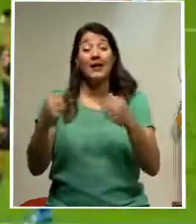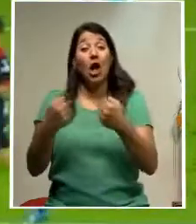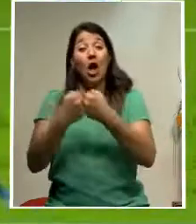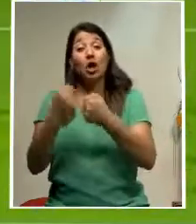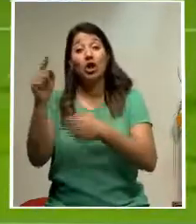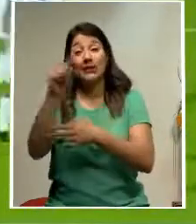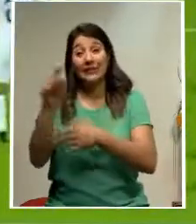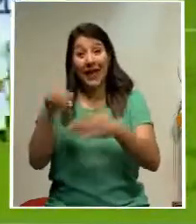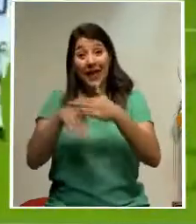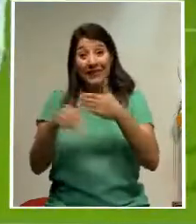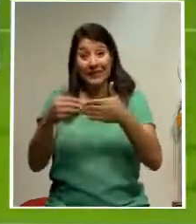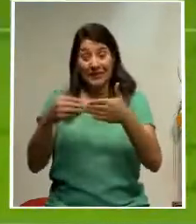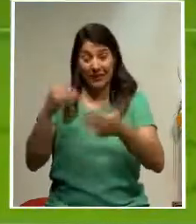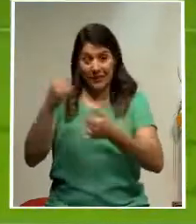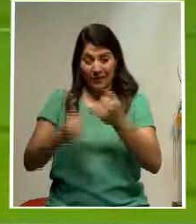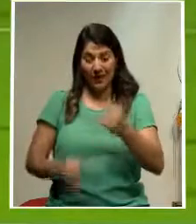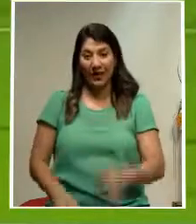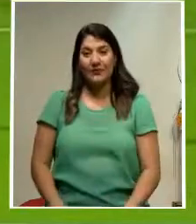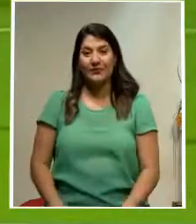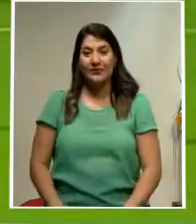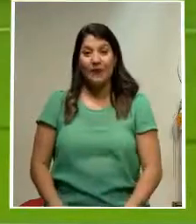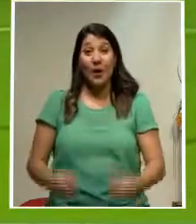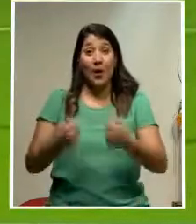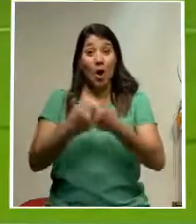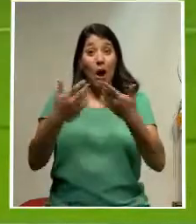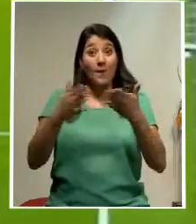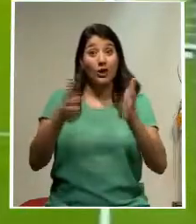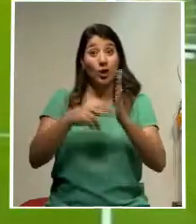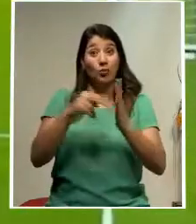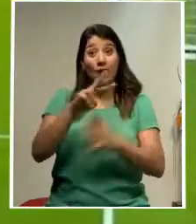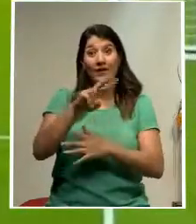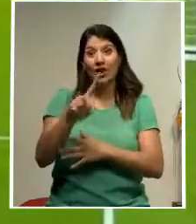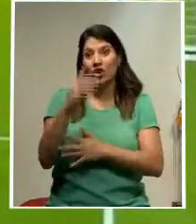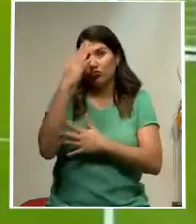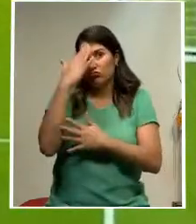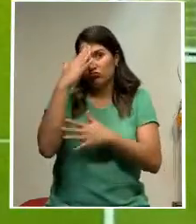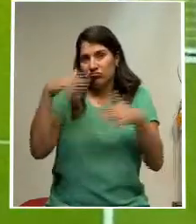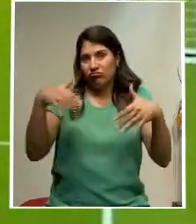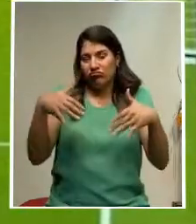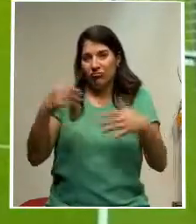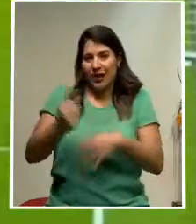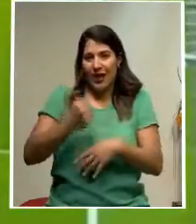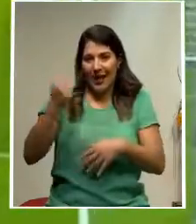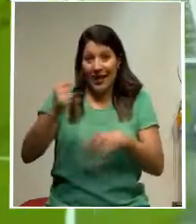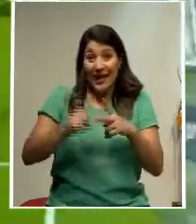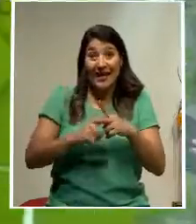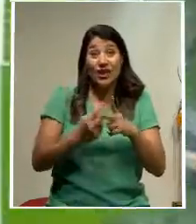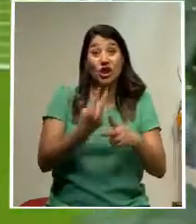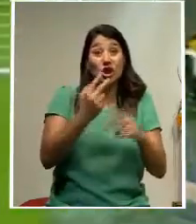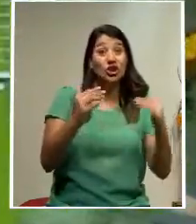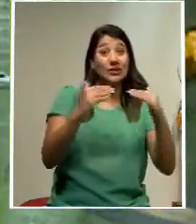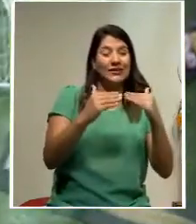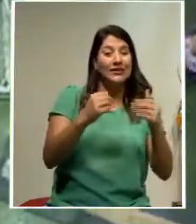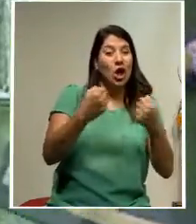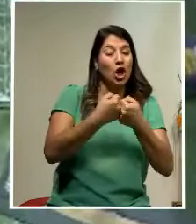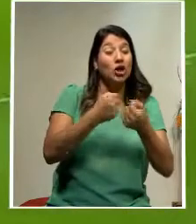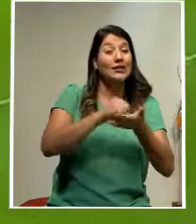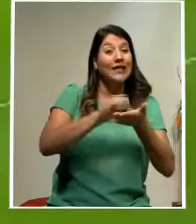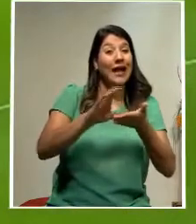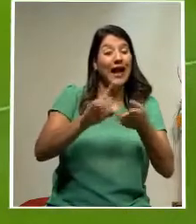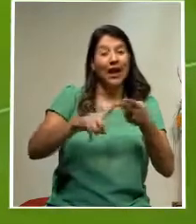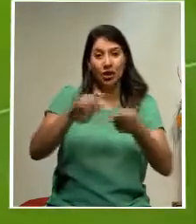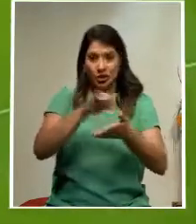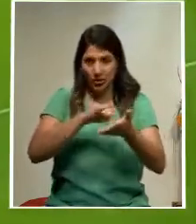semifinal de ese certamen. En la apertura 2021 no sabe lo que es ganar. Inició con dos empates ante San Carlos y Sporting,